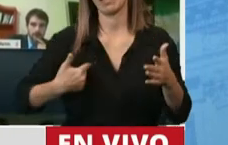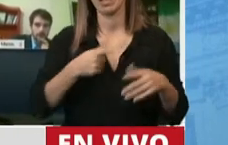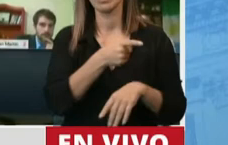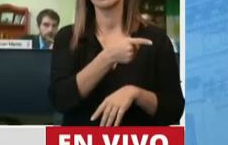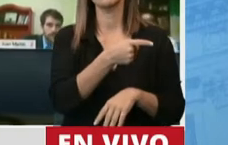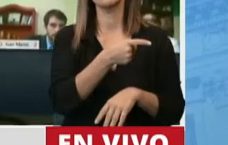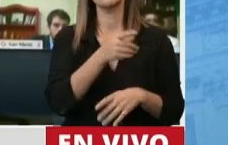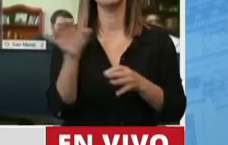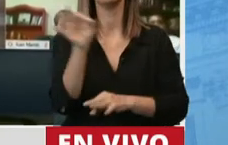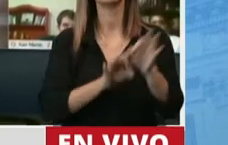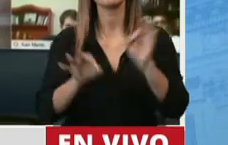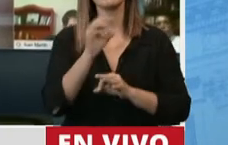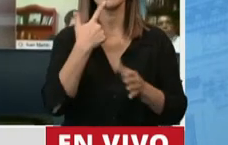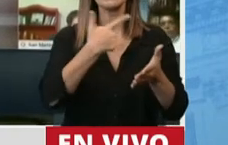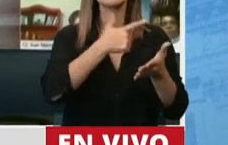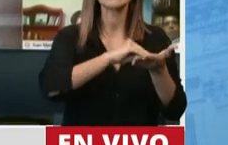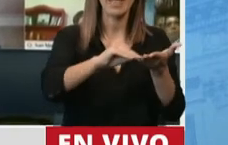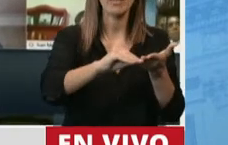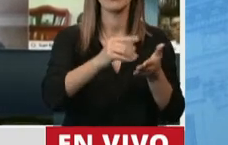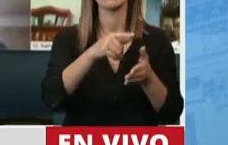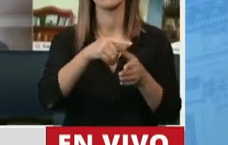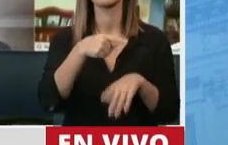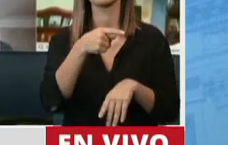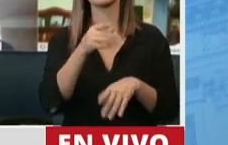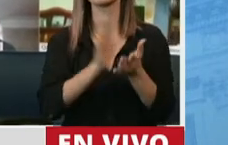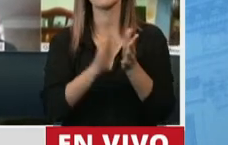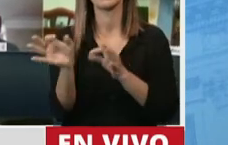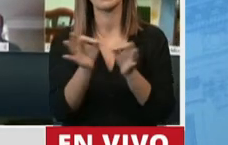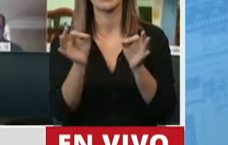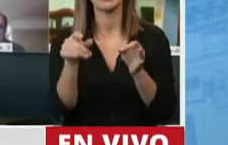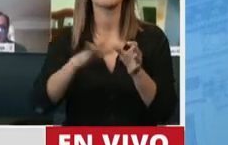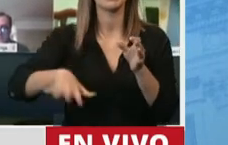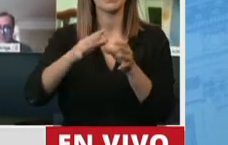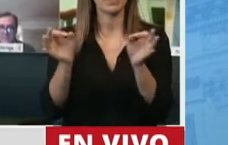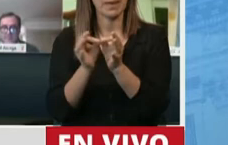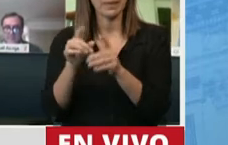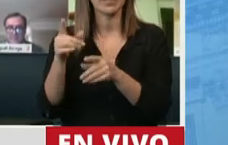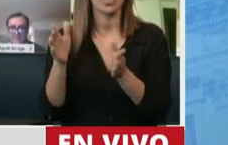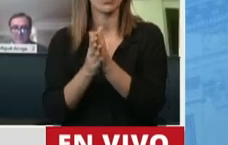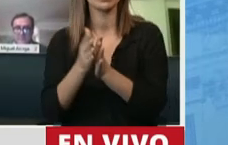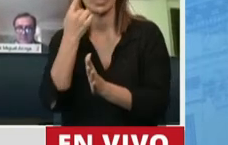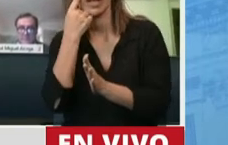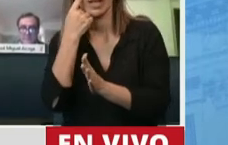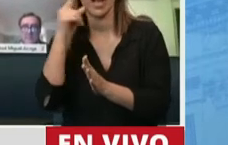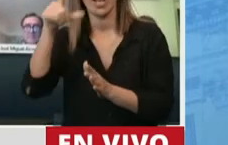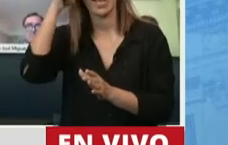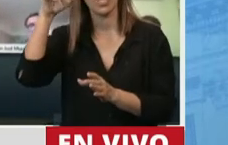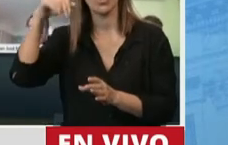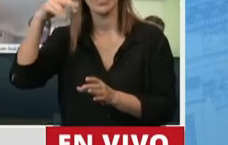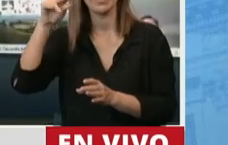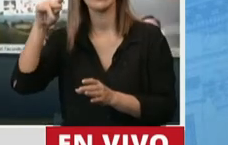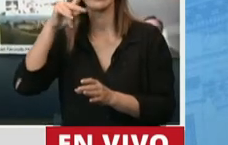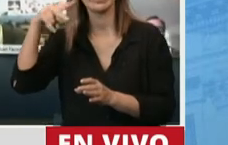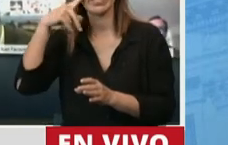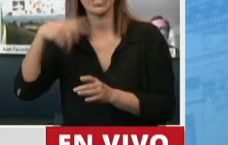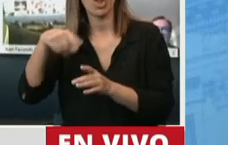el proyecto del Senador bonaerense Luis Vibona, de Malvinas, Argentina, quien trabaja con el Intendente Leo Nardini, que están haciendo